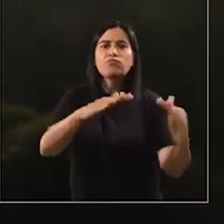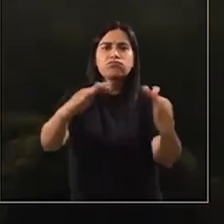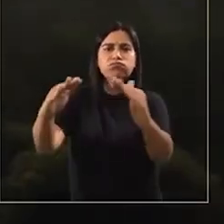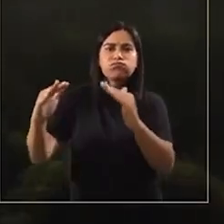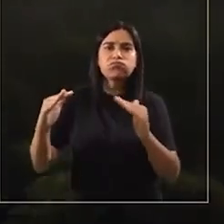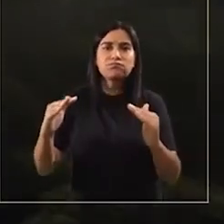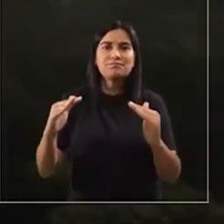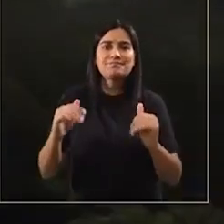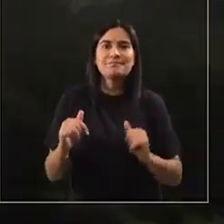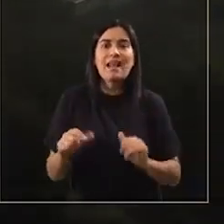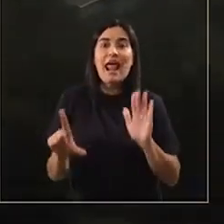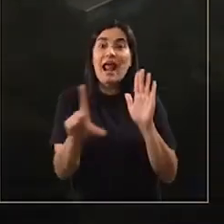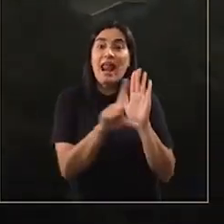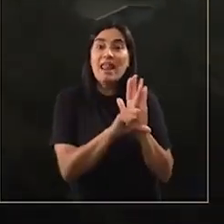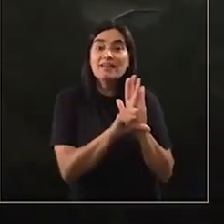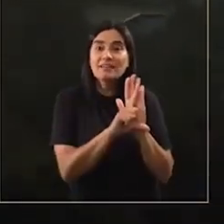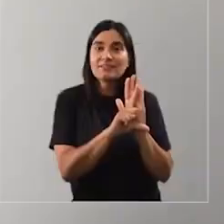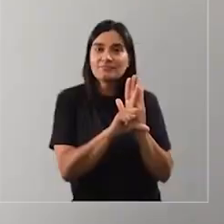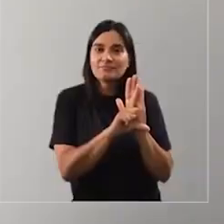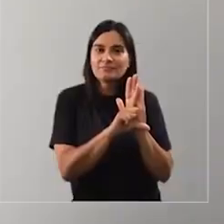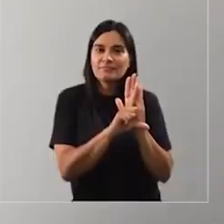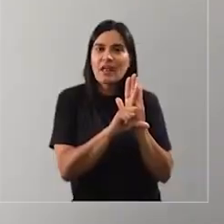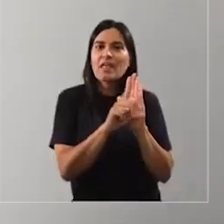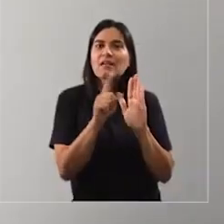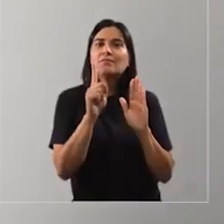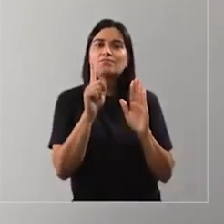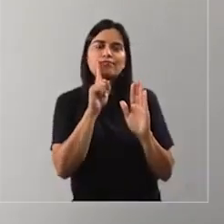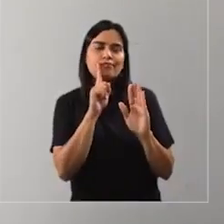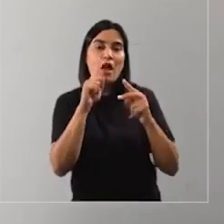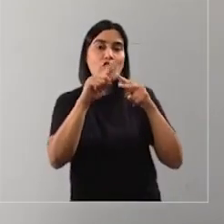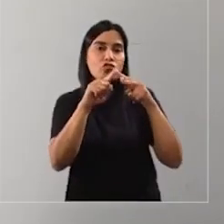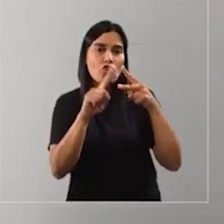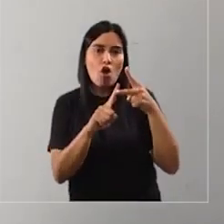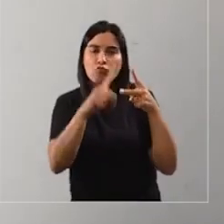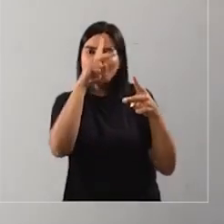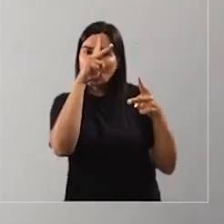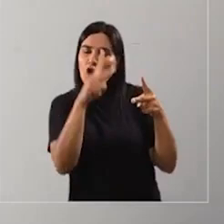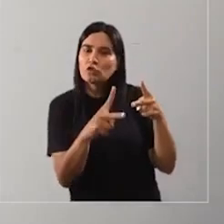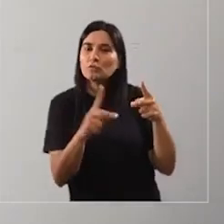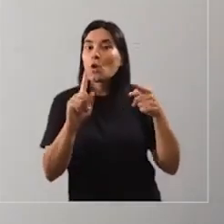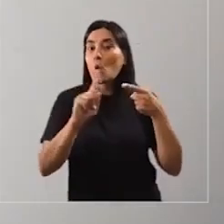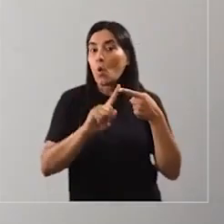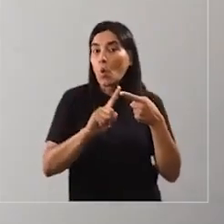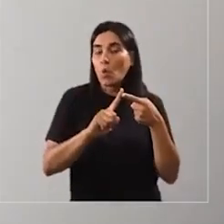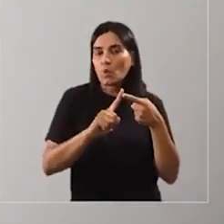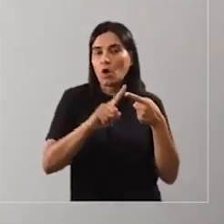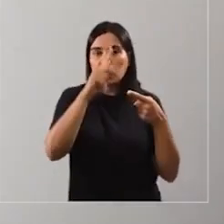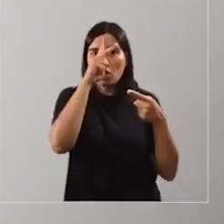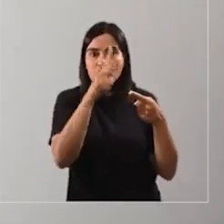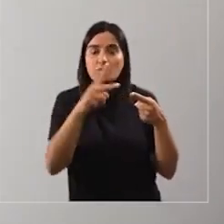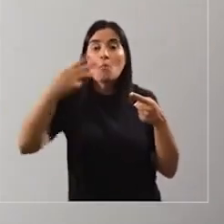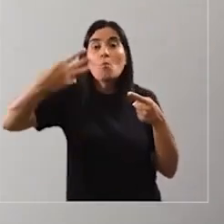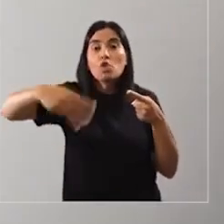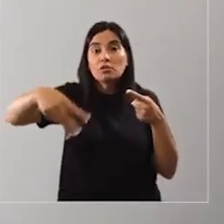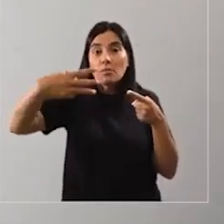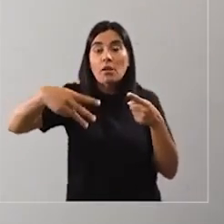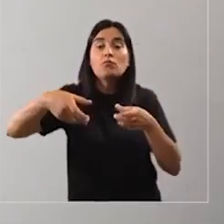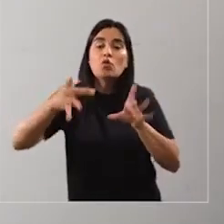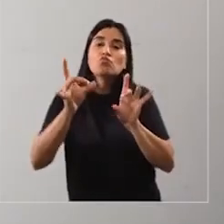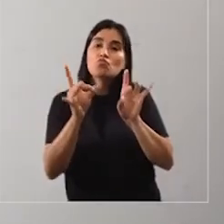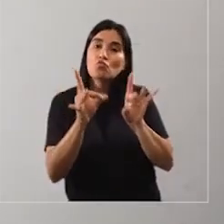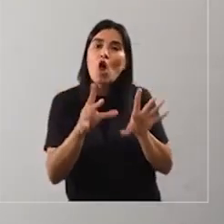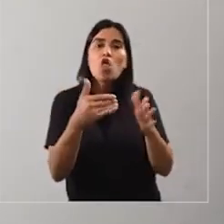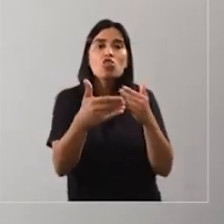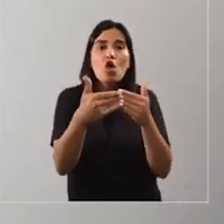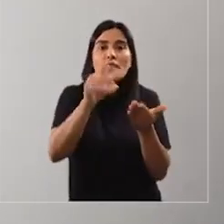zonificaciones que ellos tengan. La ley permite dos maneras de declarar el humedal urbano. Uno puede ser el municipio